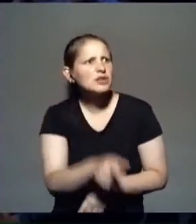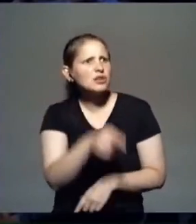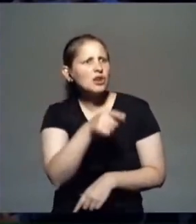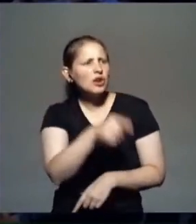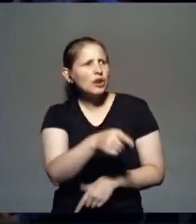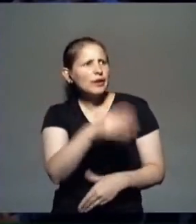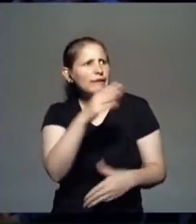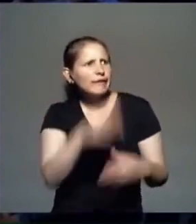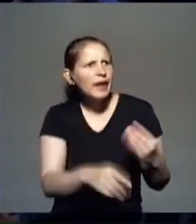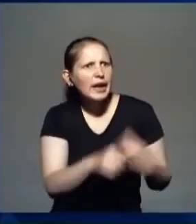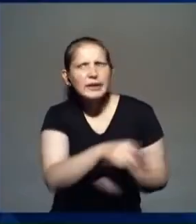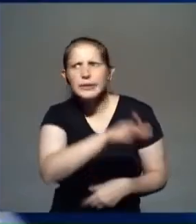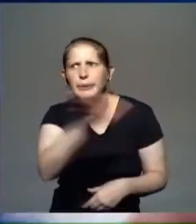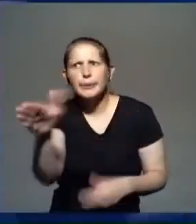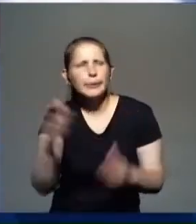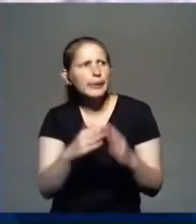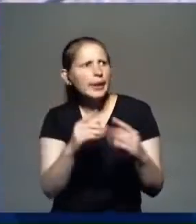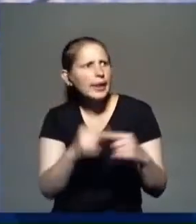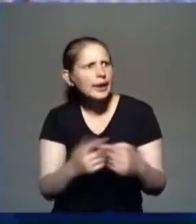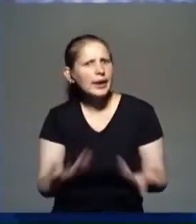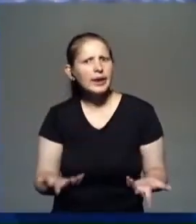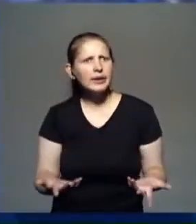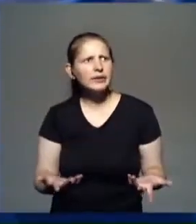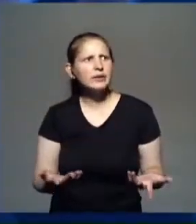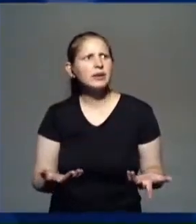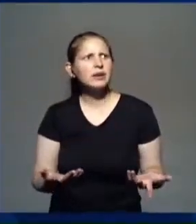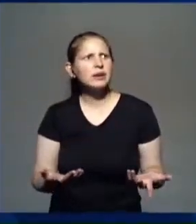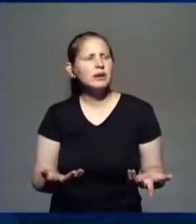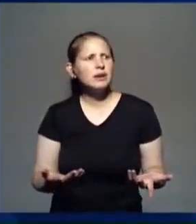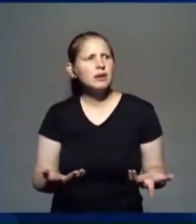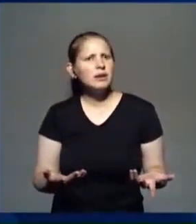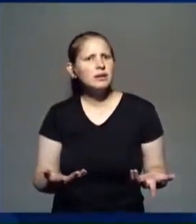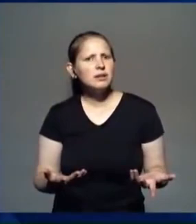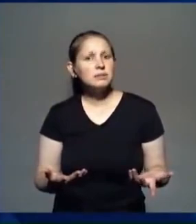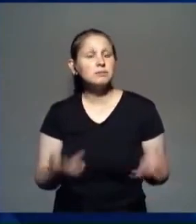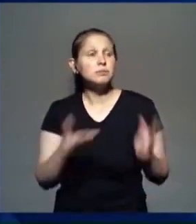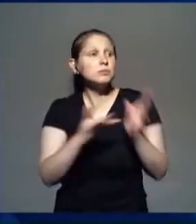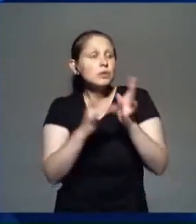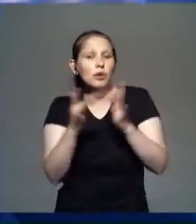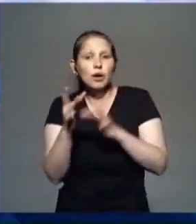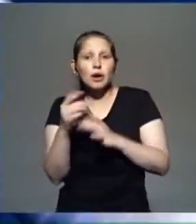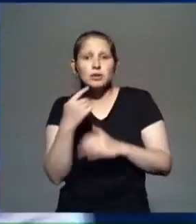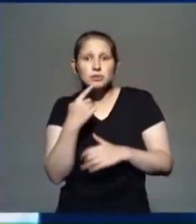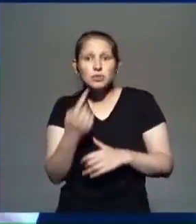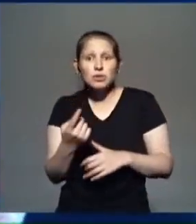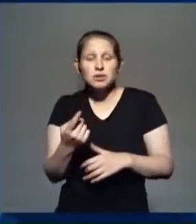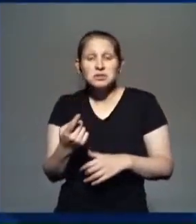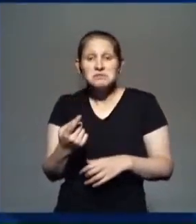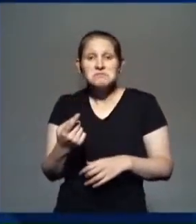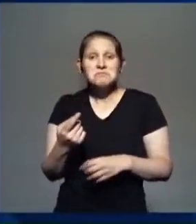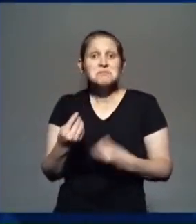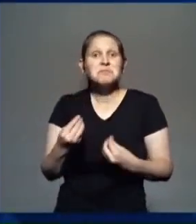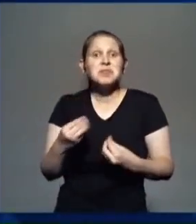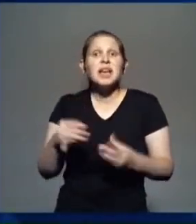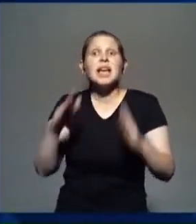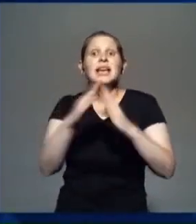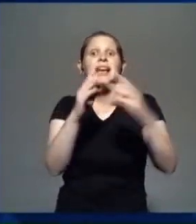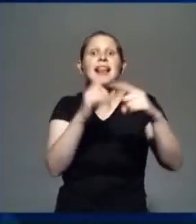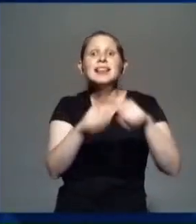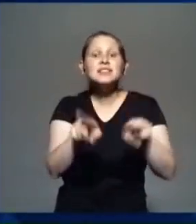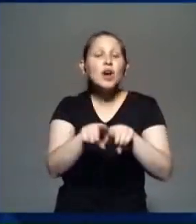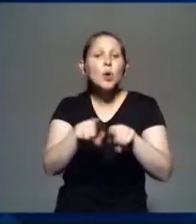Y Jesús, ¿qué decía? Bueno, de alguna manera, yo entiendo, la iglesia es como un hospital. ¿Quiénes van al hospital?